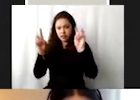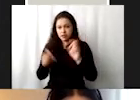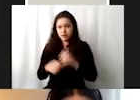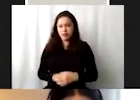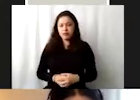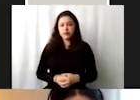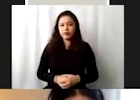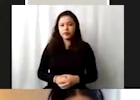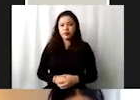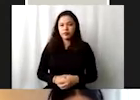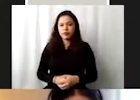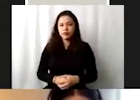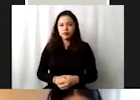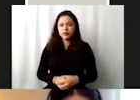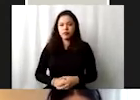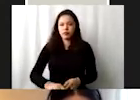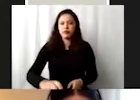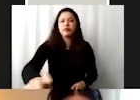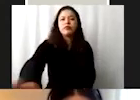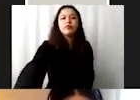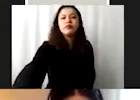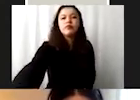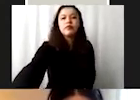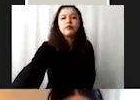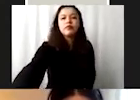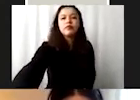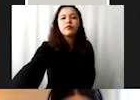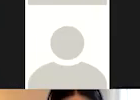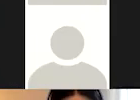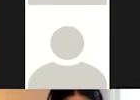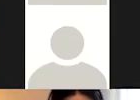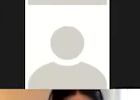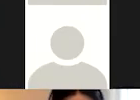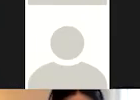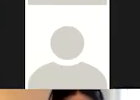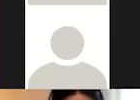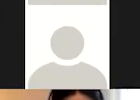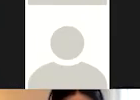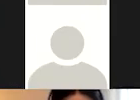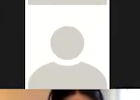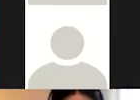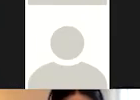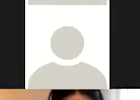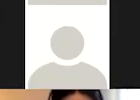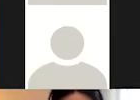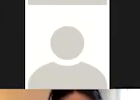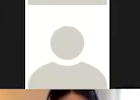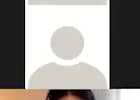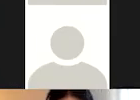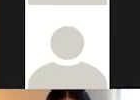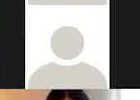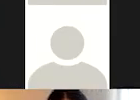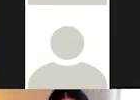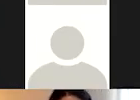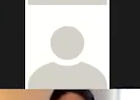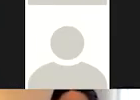complexe orchestra of partnerships, know-how, and policymaking is well underway to realize the promise